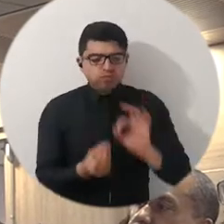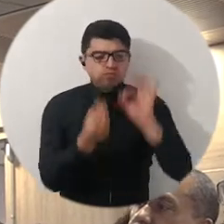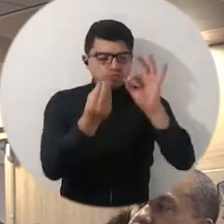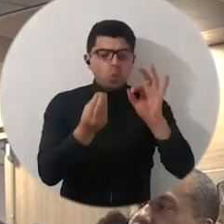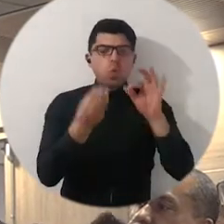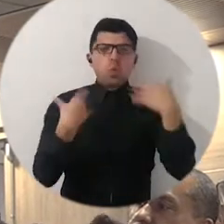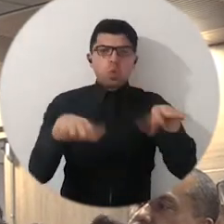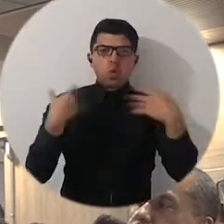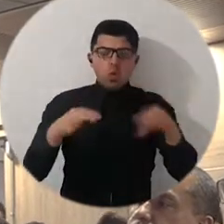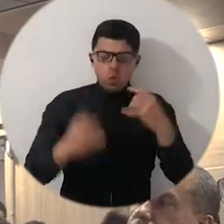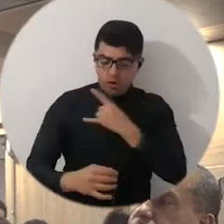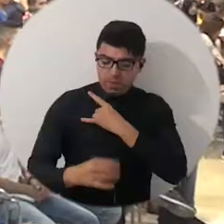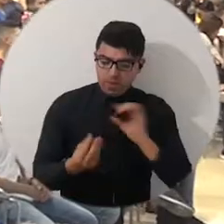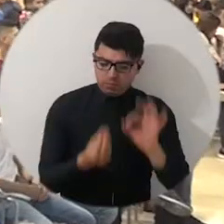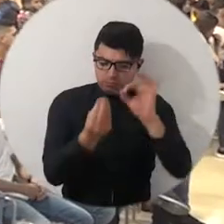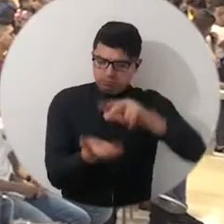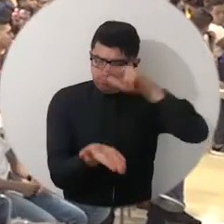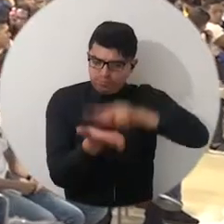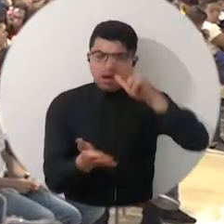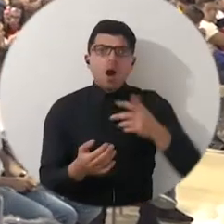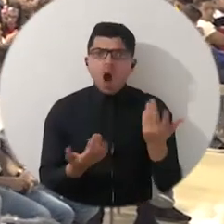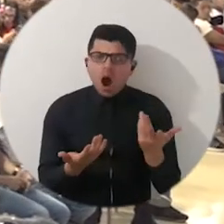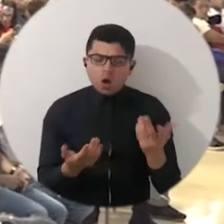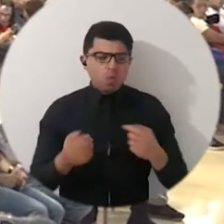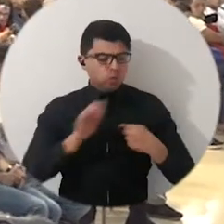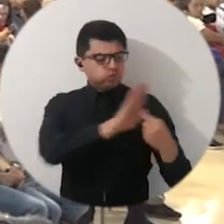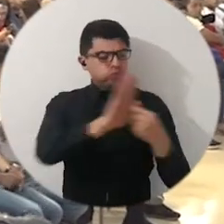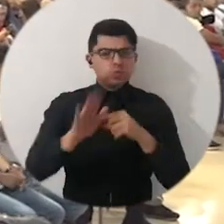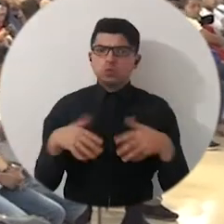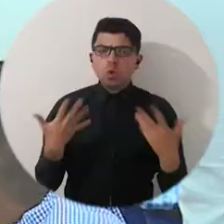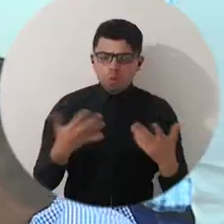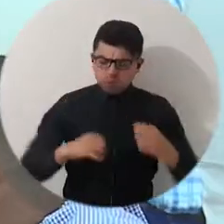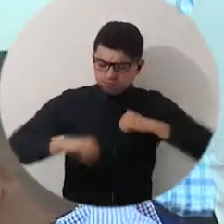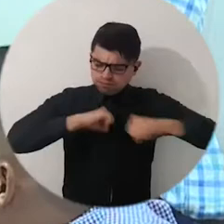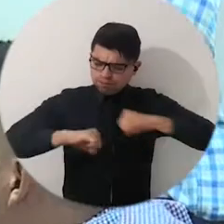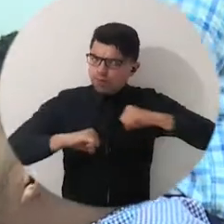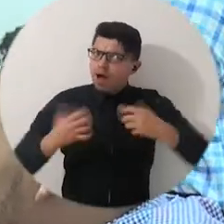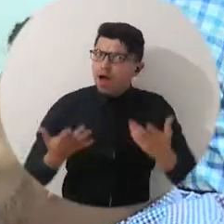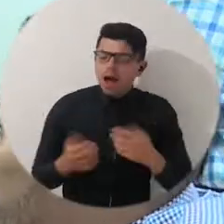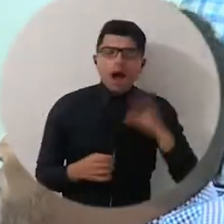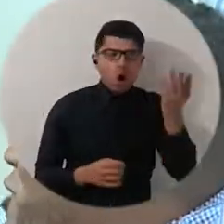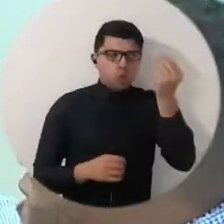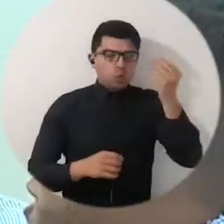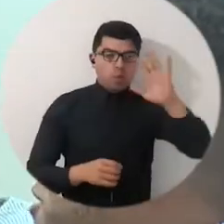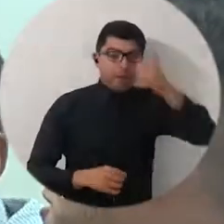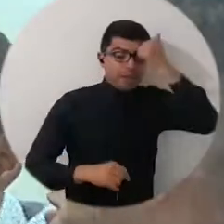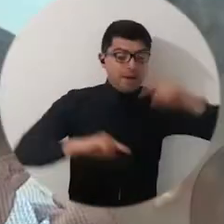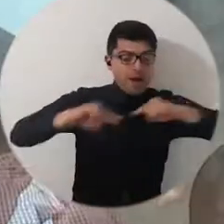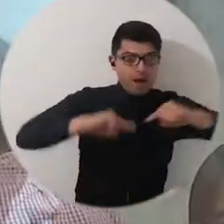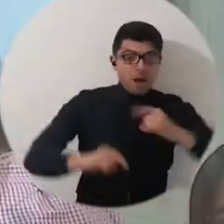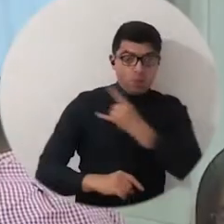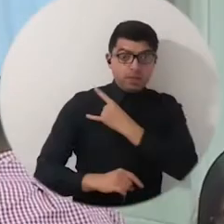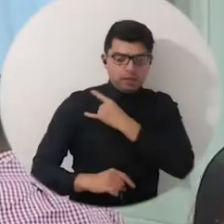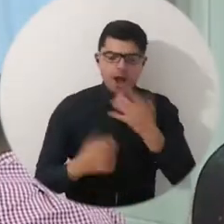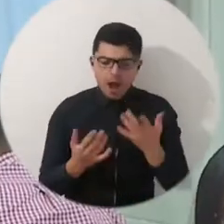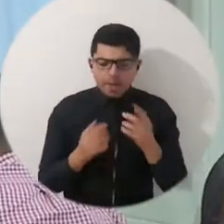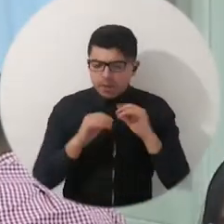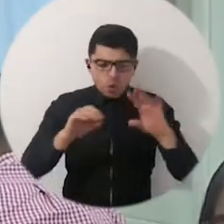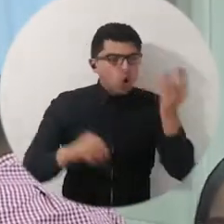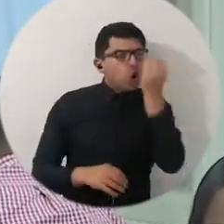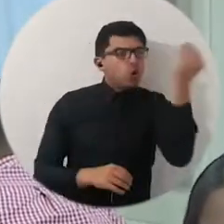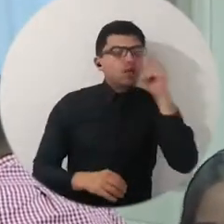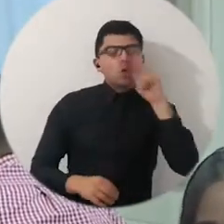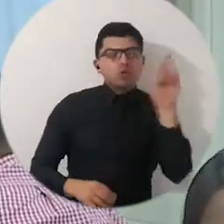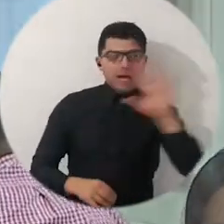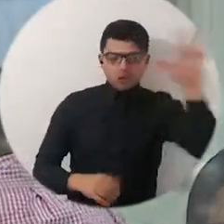institucional de alta calidad. Este lugar, que adoptaron con esfuerzo y dedicación, fue indispensable para que la alma mater demostrara su excelencia ante los